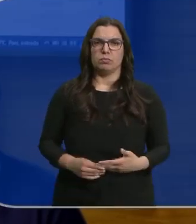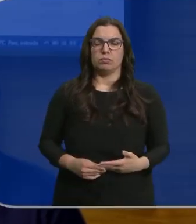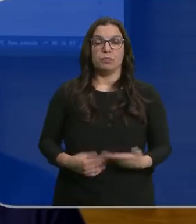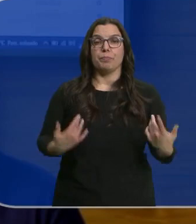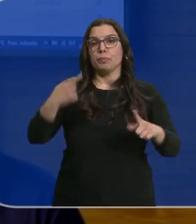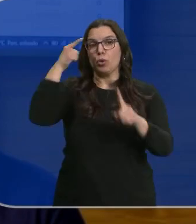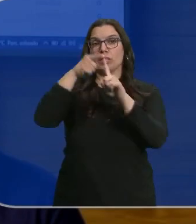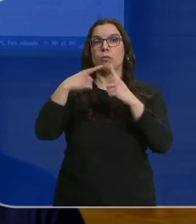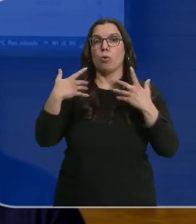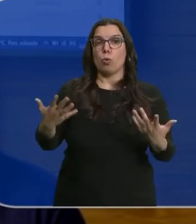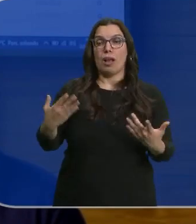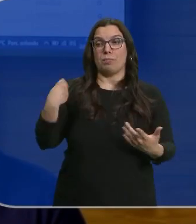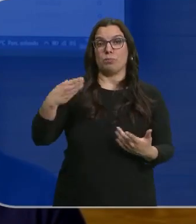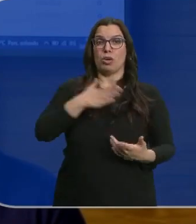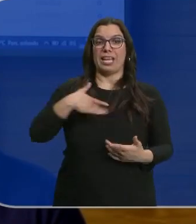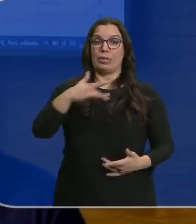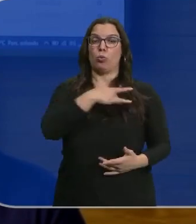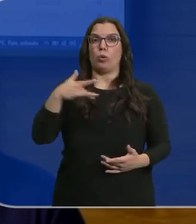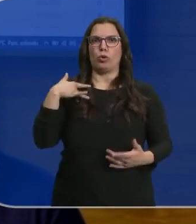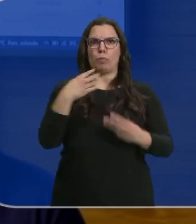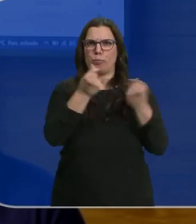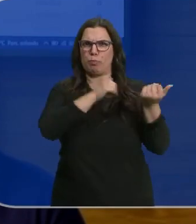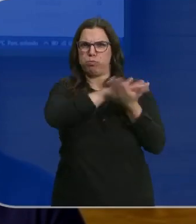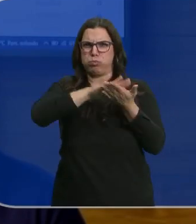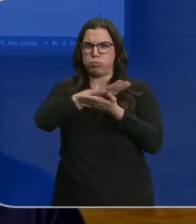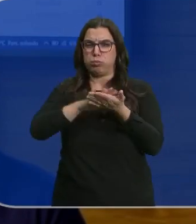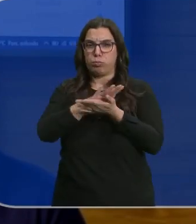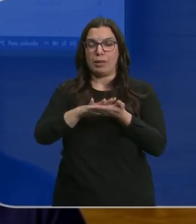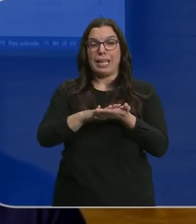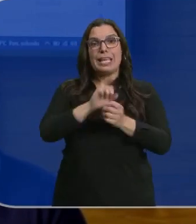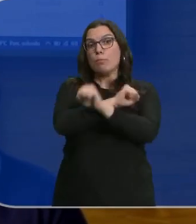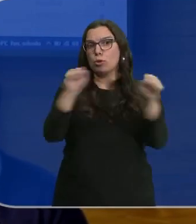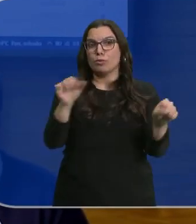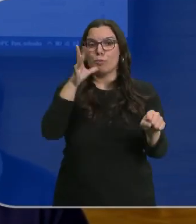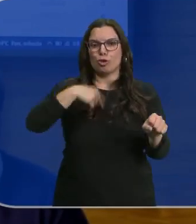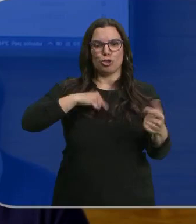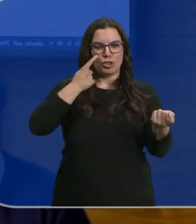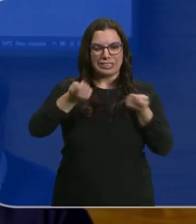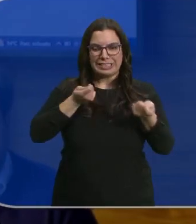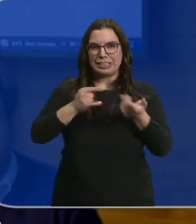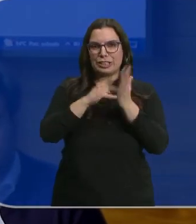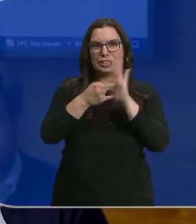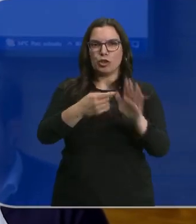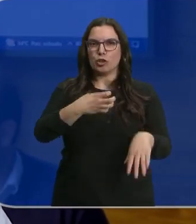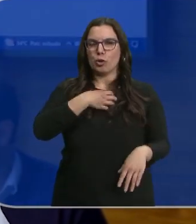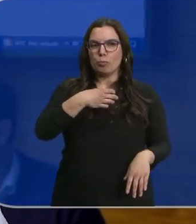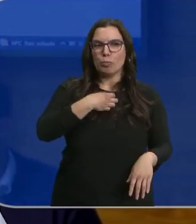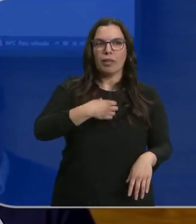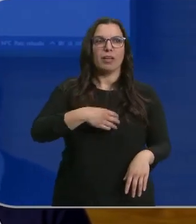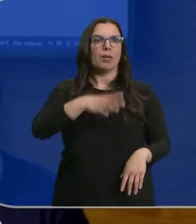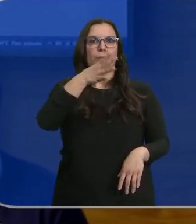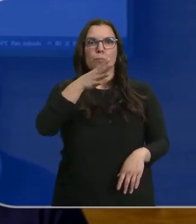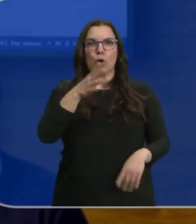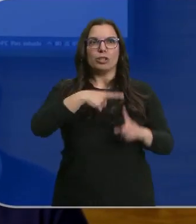El objetivo ese de erradicación que tenemos vemos que se hace imposible por el sistema de manejo. No sabemos realmente a pie de campo si será por el sistema